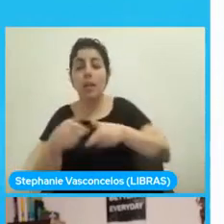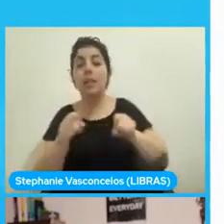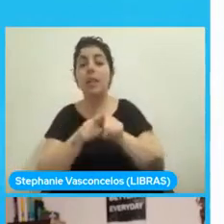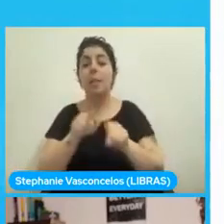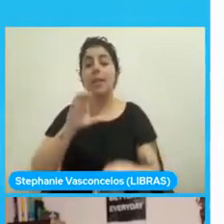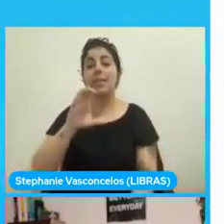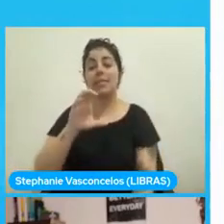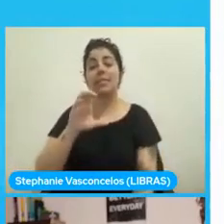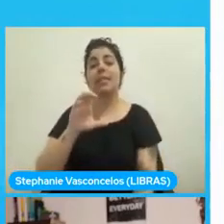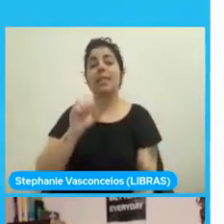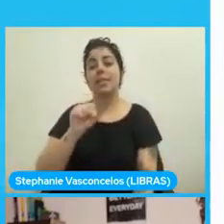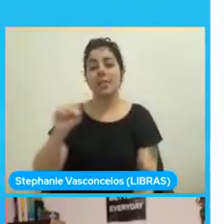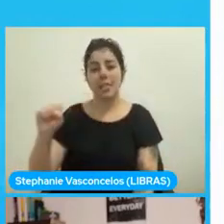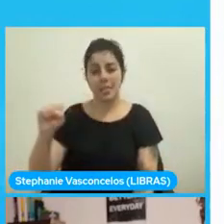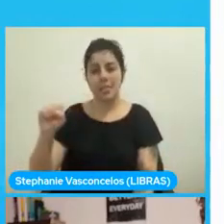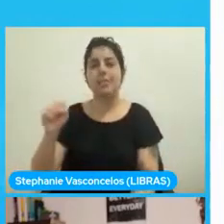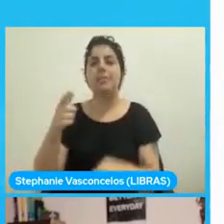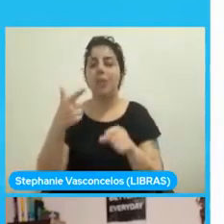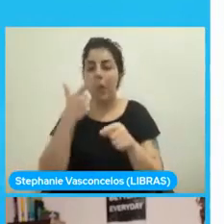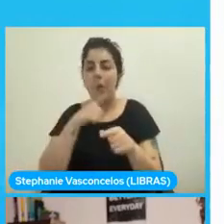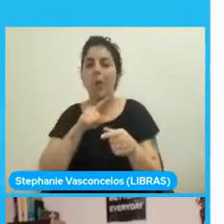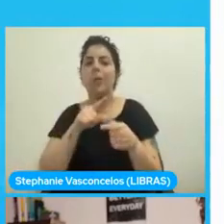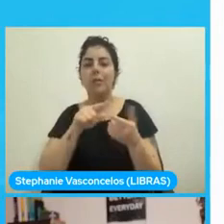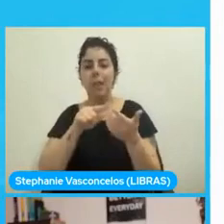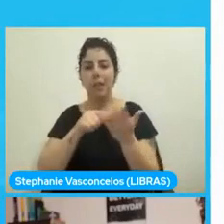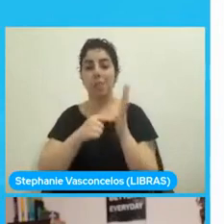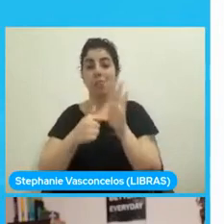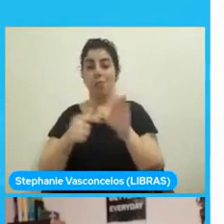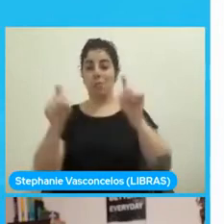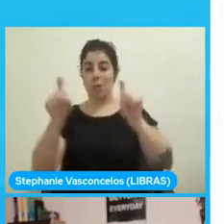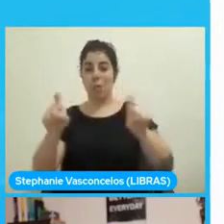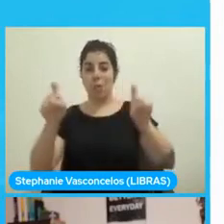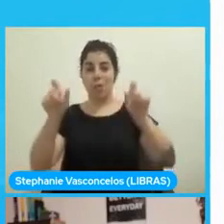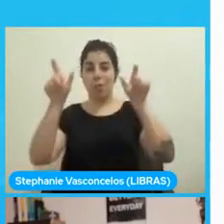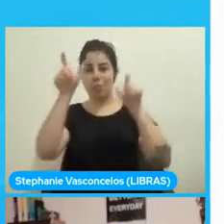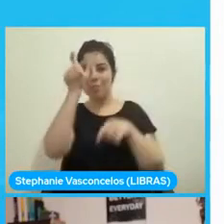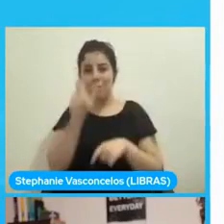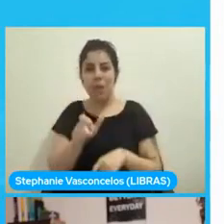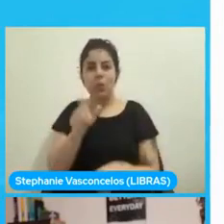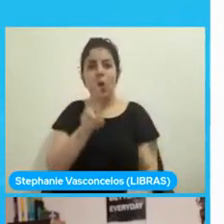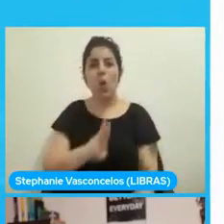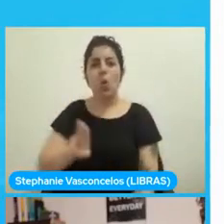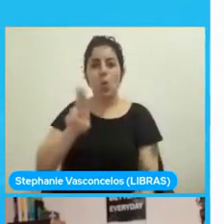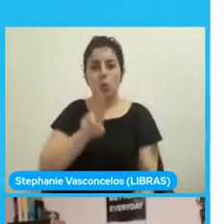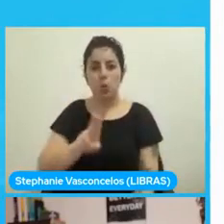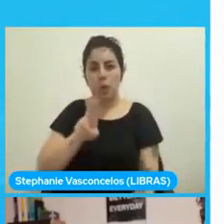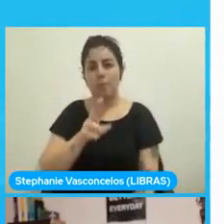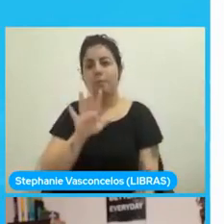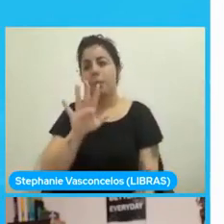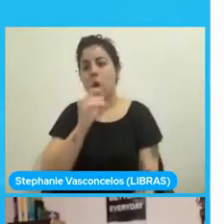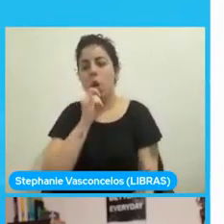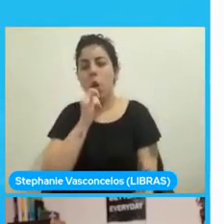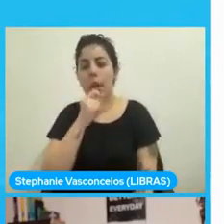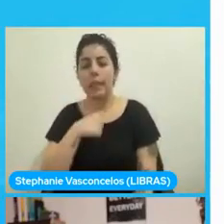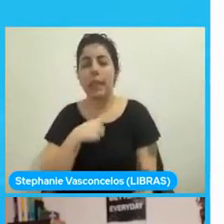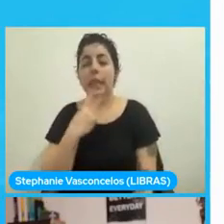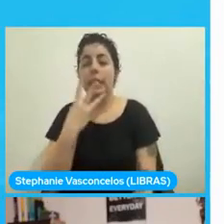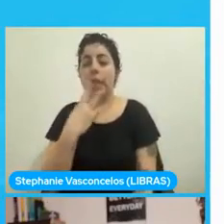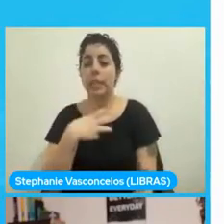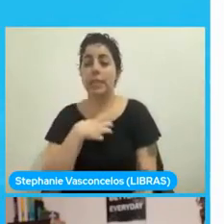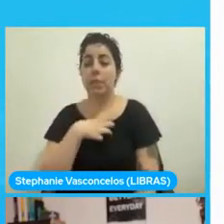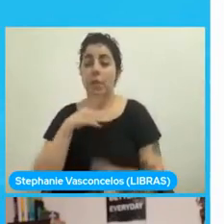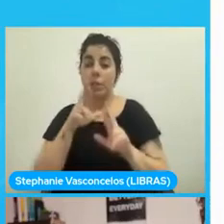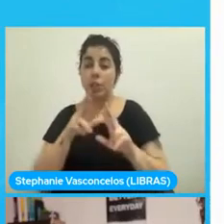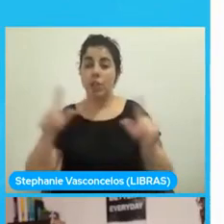la interfaz del usuario. Entonces, hasta ahora hay tres formas diferentes de crear una